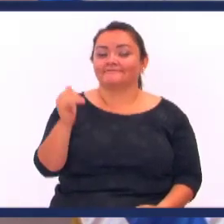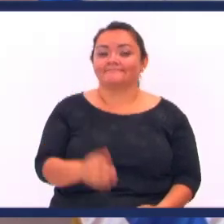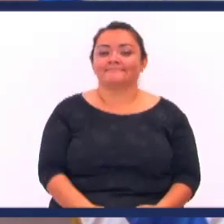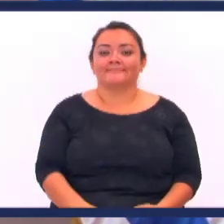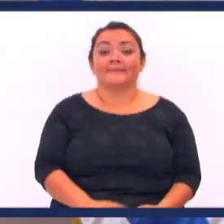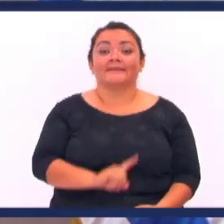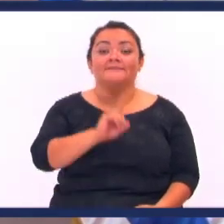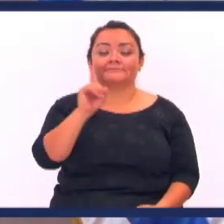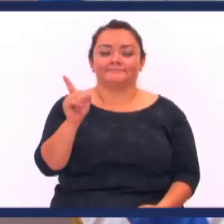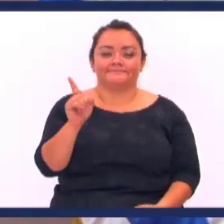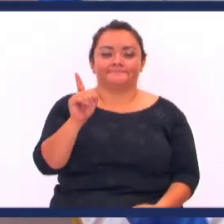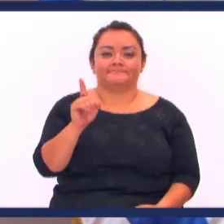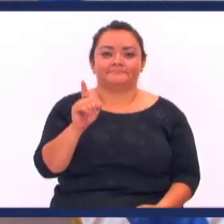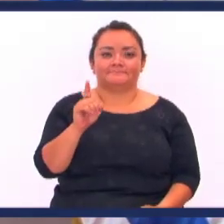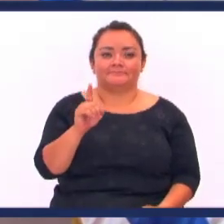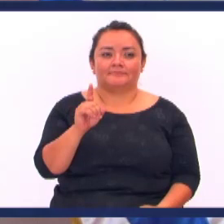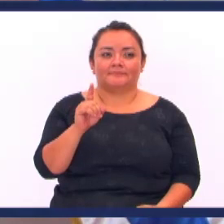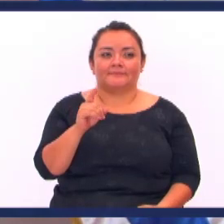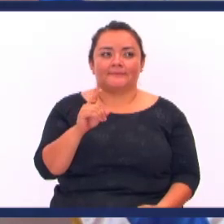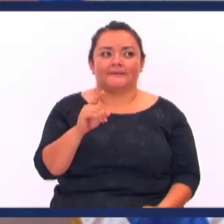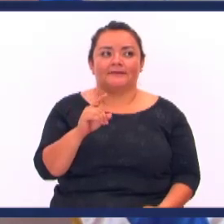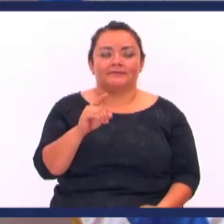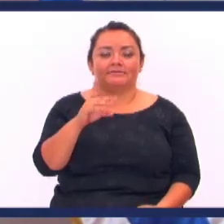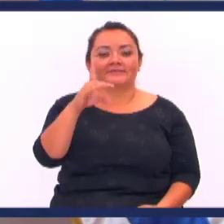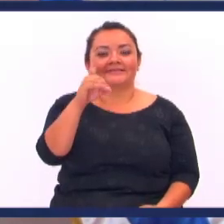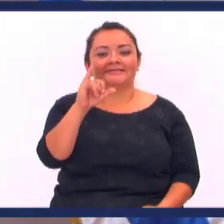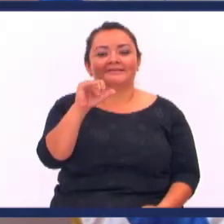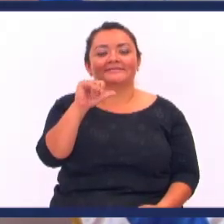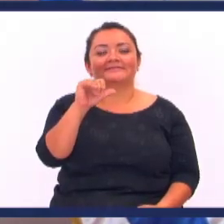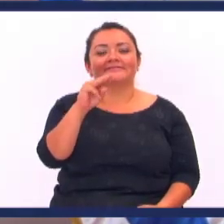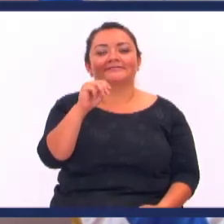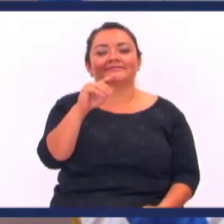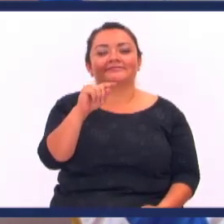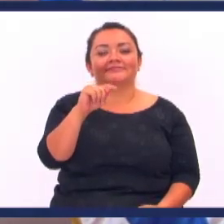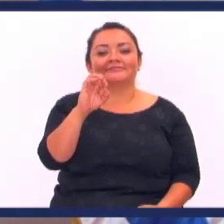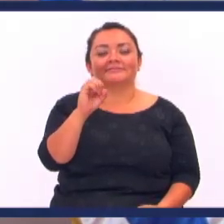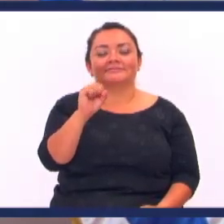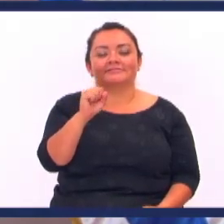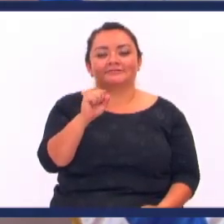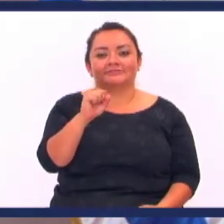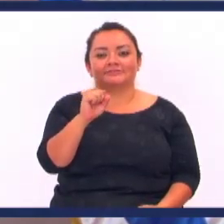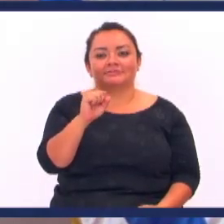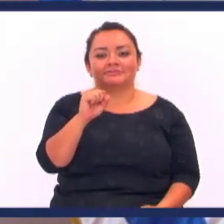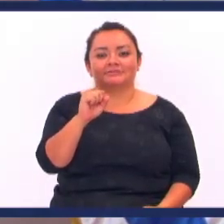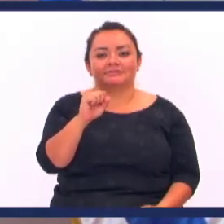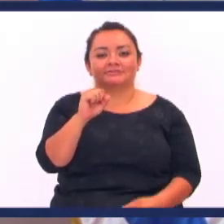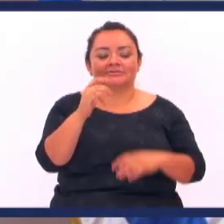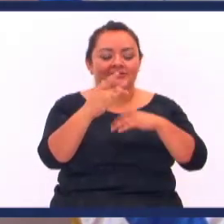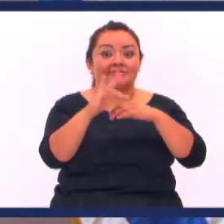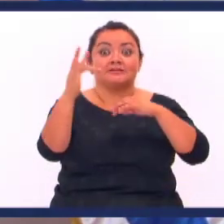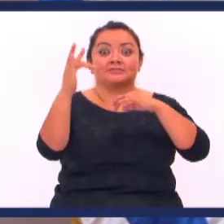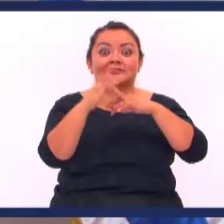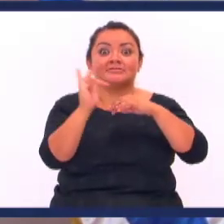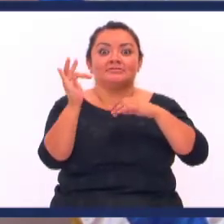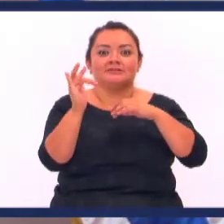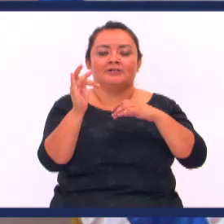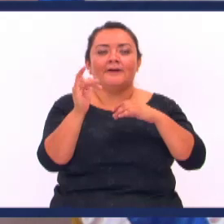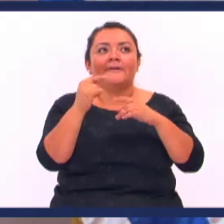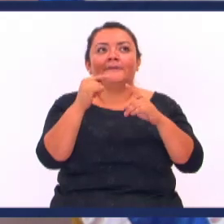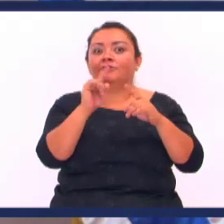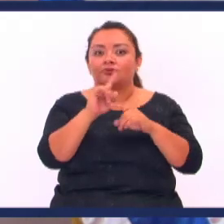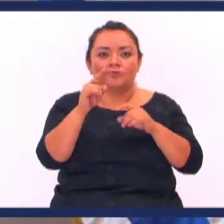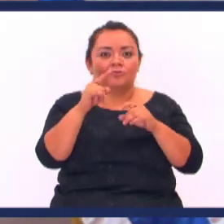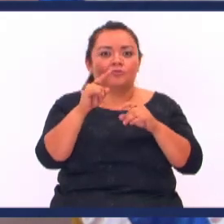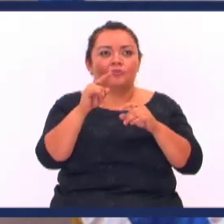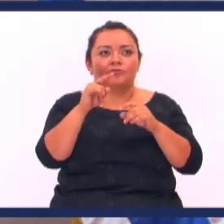Israel No produce Diamantes Pero Israel Es el máximo En la materia De cortar